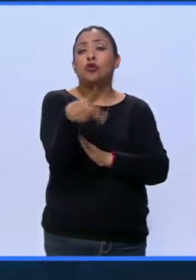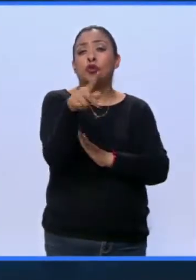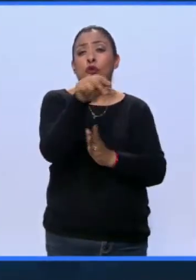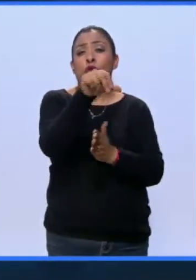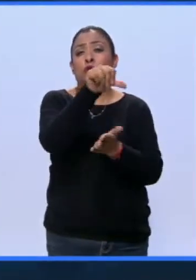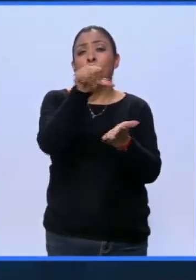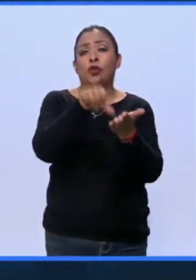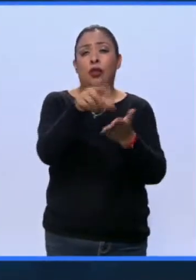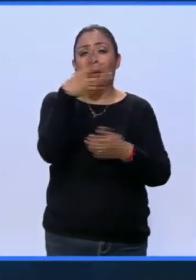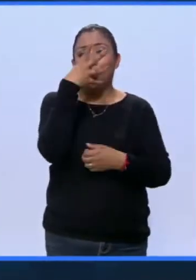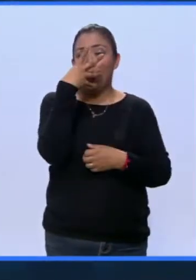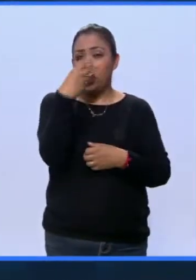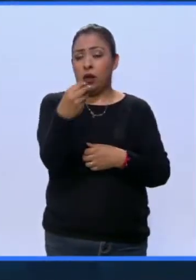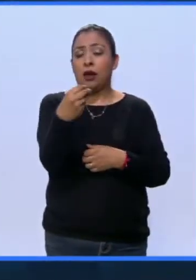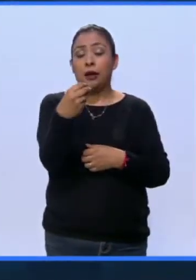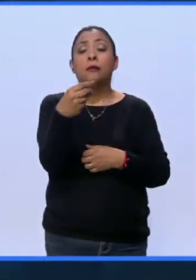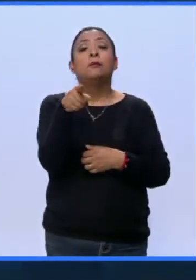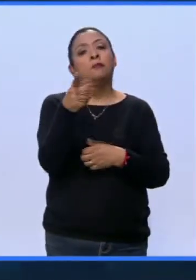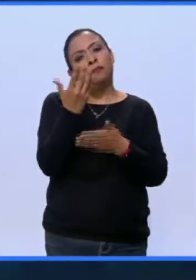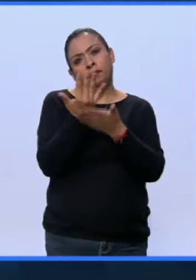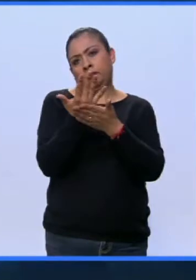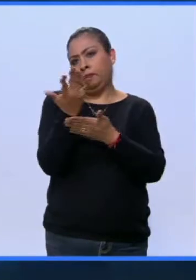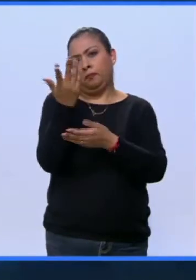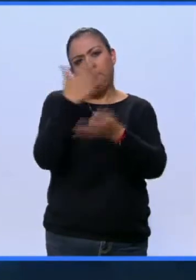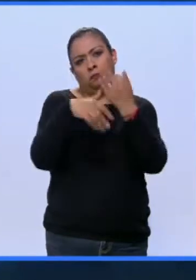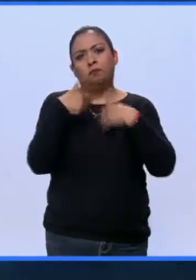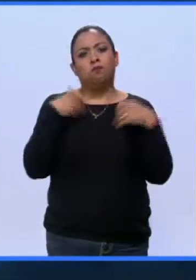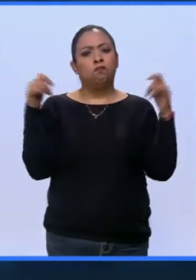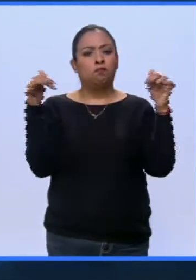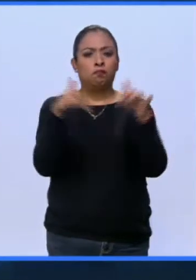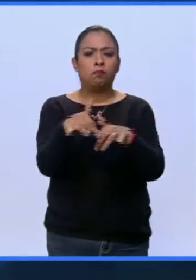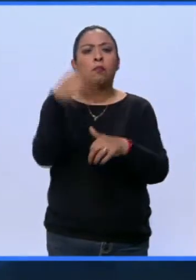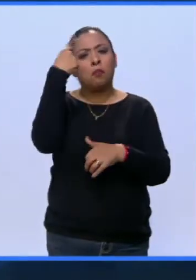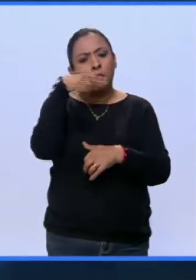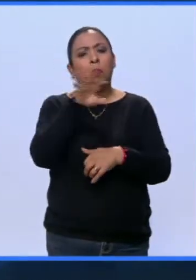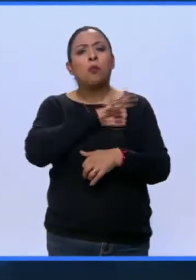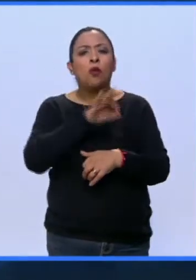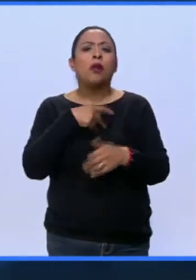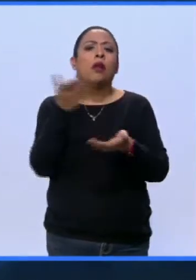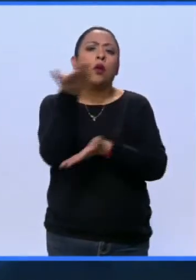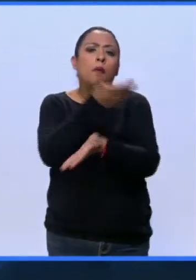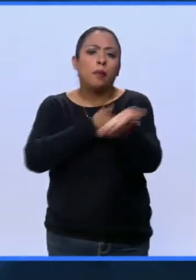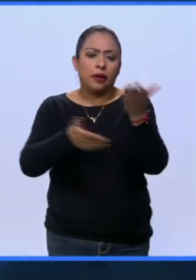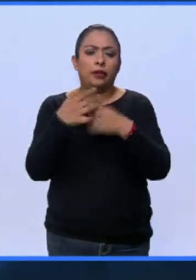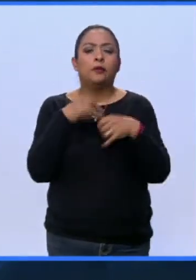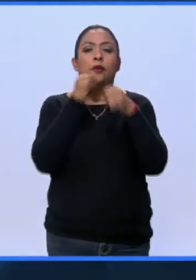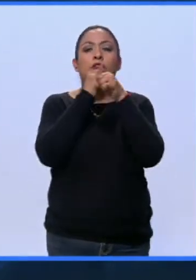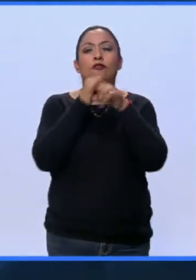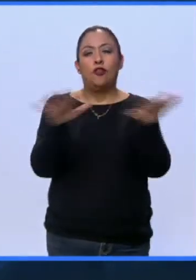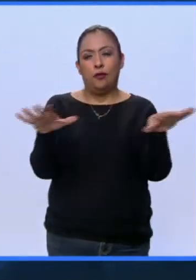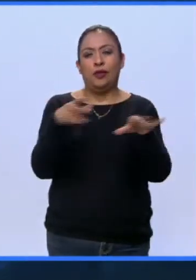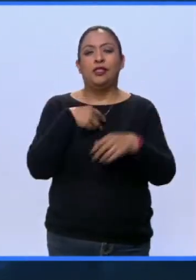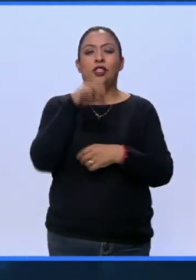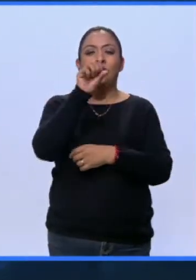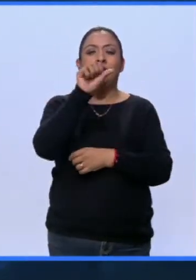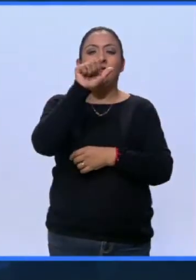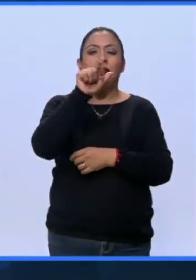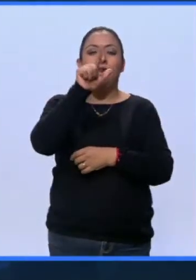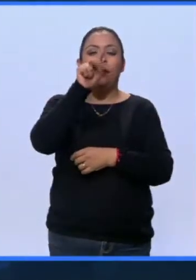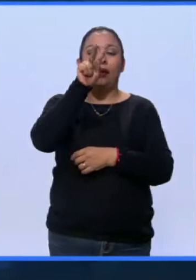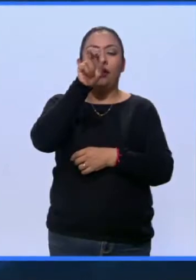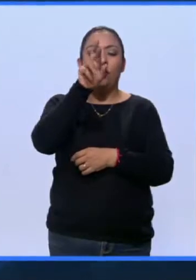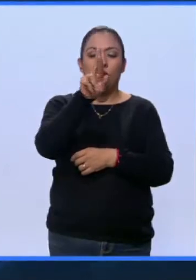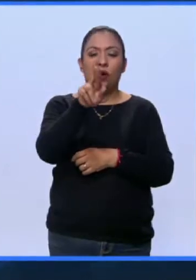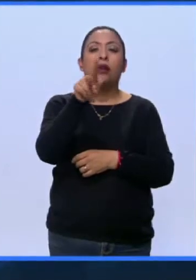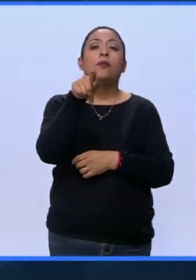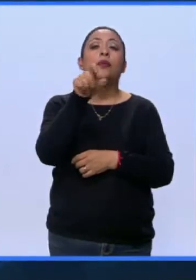el centro de Coyoacán. Y los esperamos a todos, ¿verdad?, para que puedan compartir con nosotros. Con información y texto de Salvador Perches Galván,